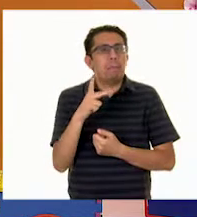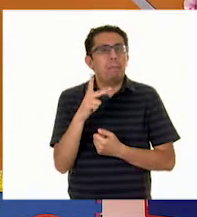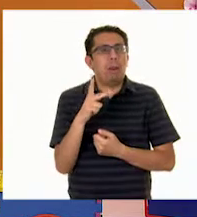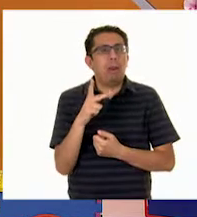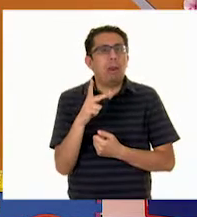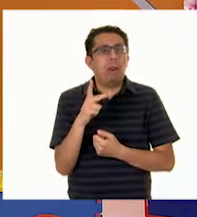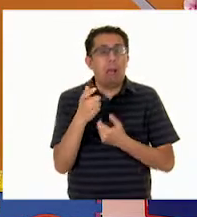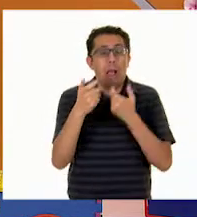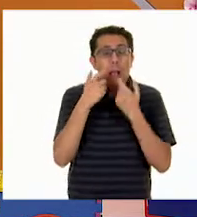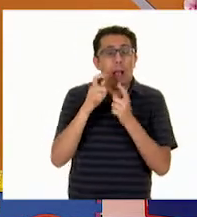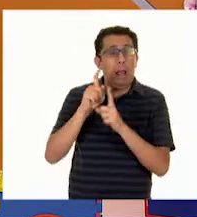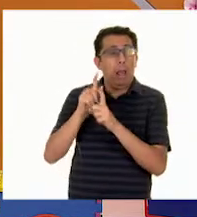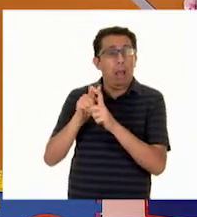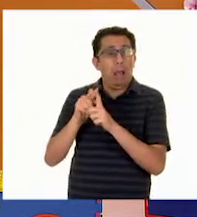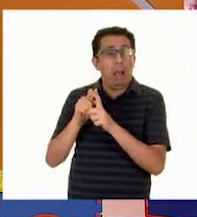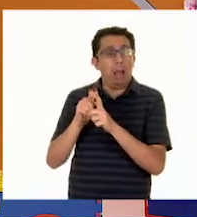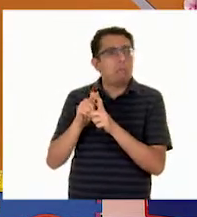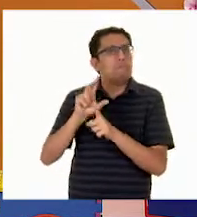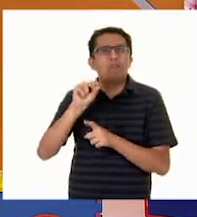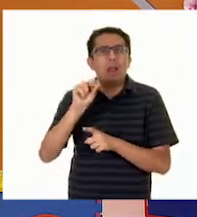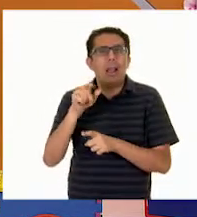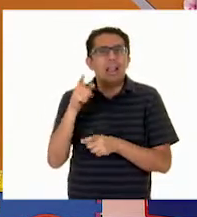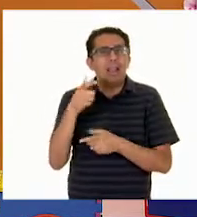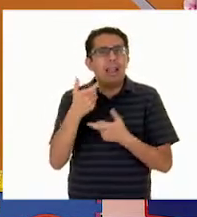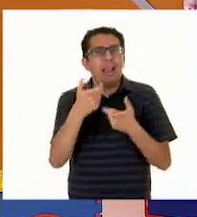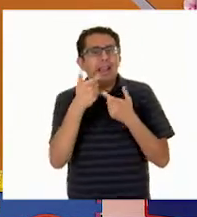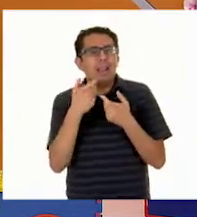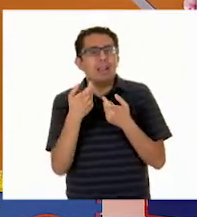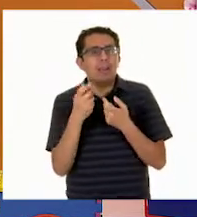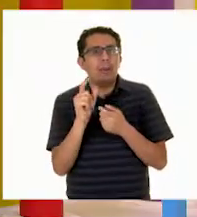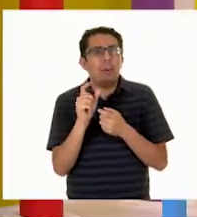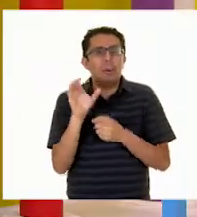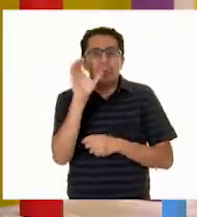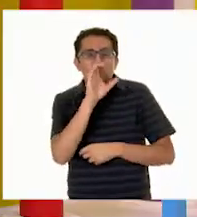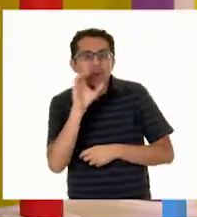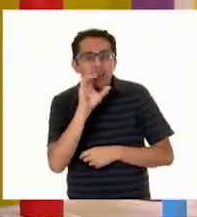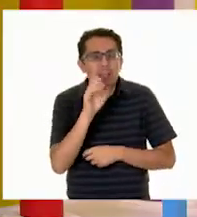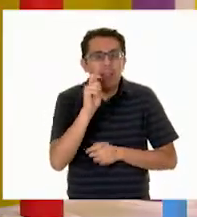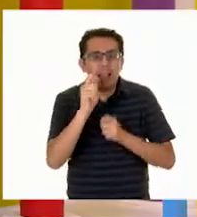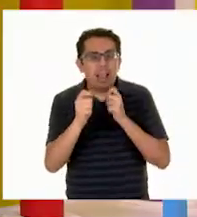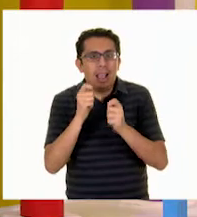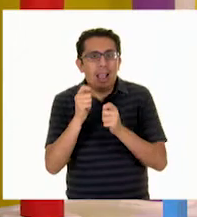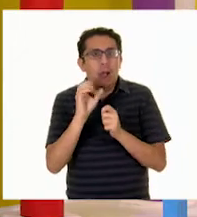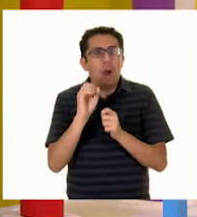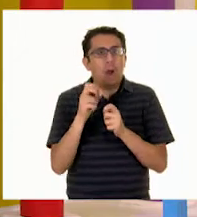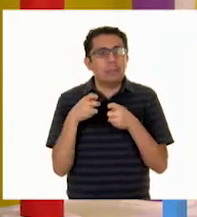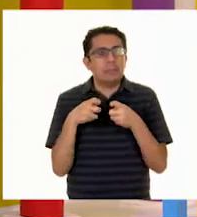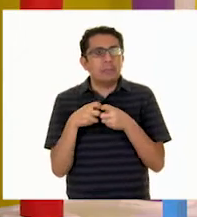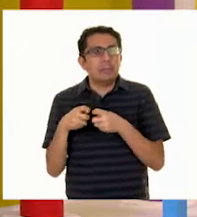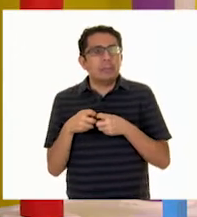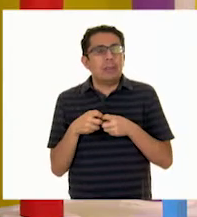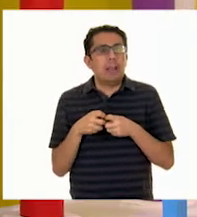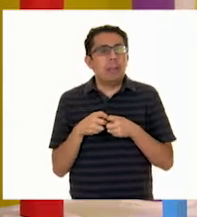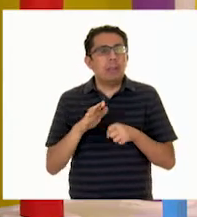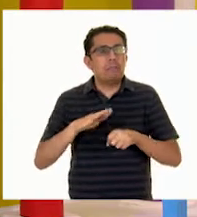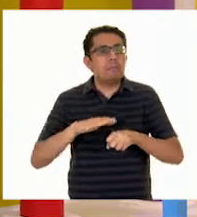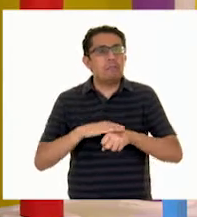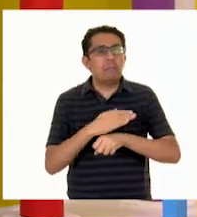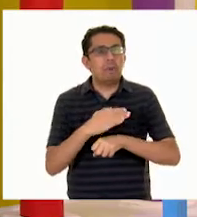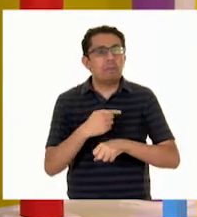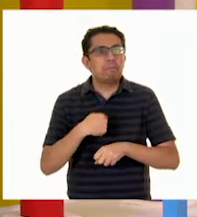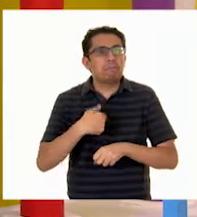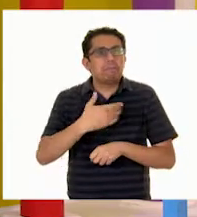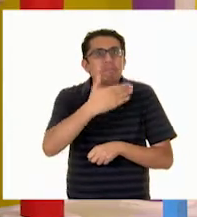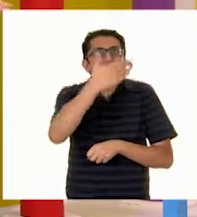burla Esta risa era como de curiosidad O de nerviosismo Porque nos enfrenta ante nuestra ignorancia Y